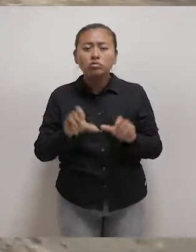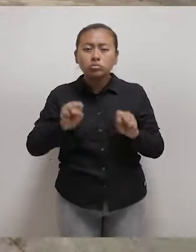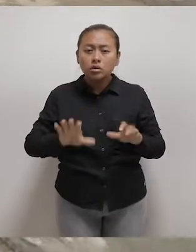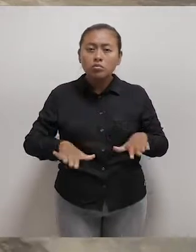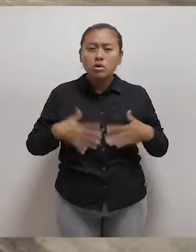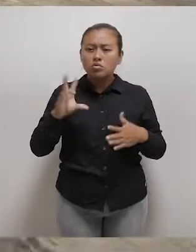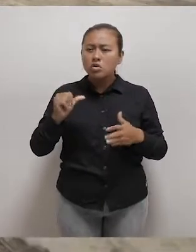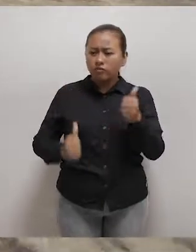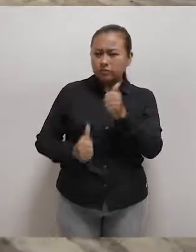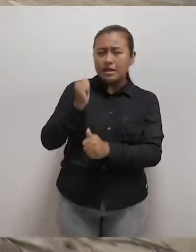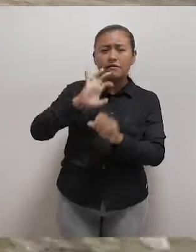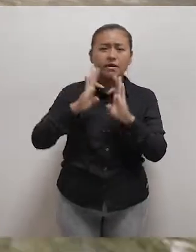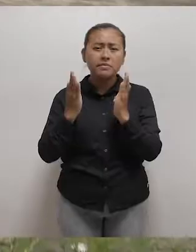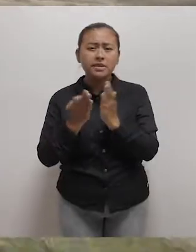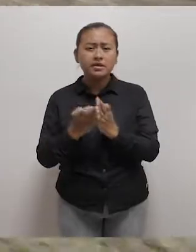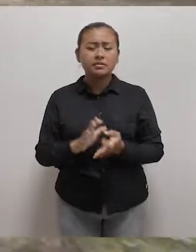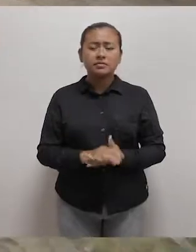arriesgar a mi familia.